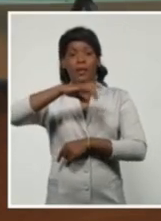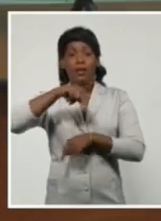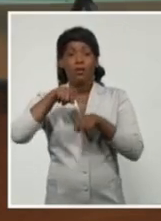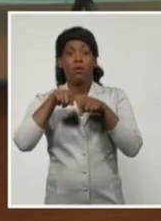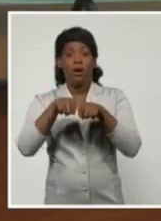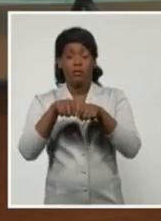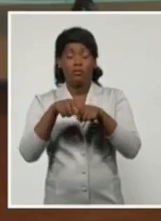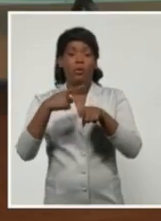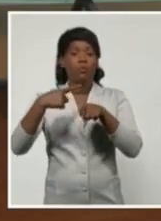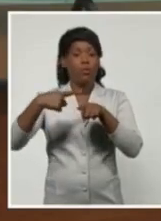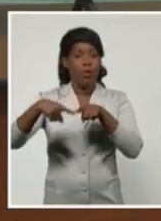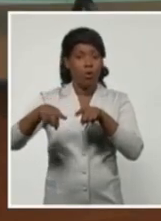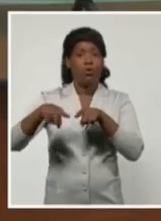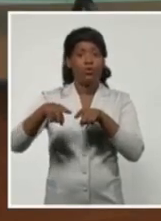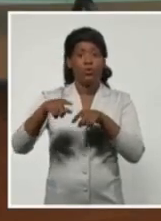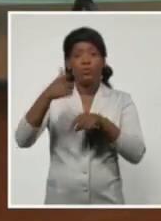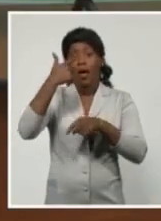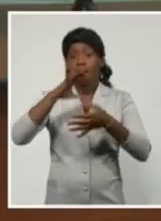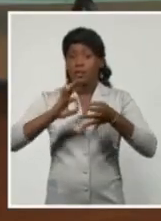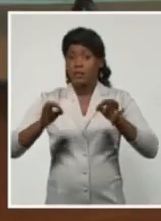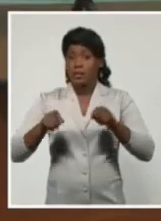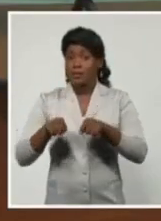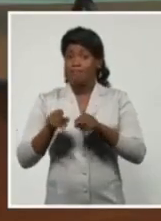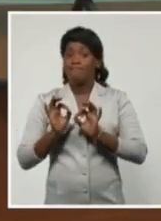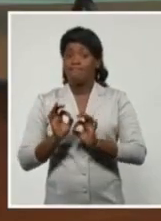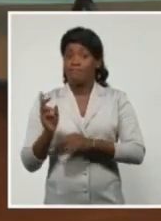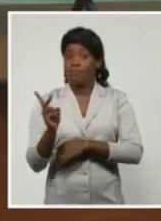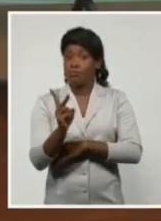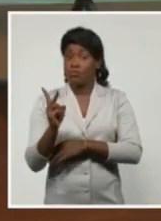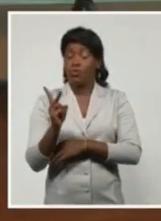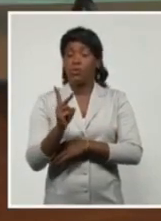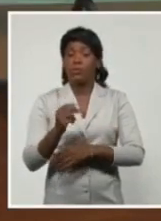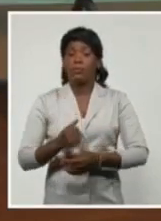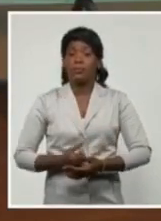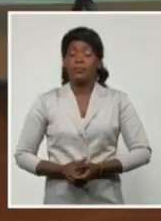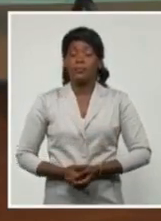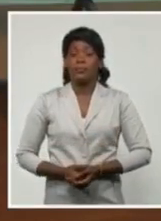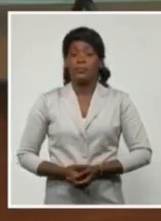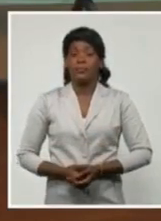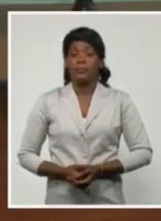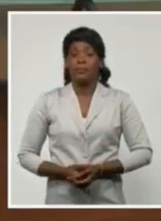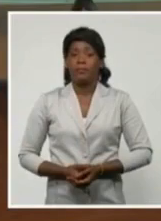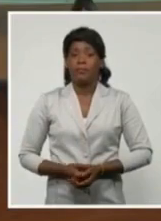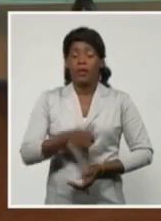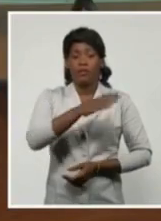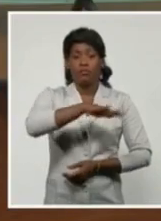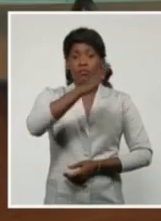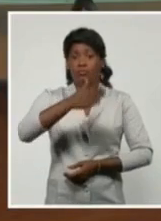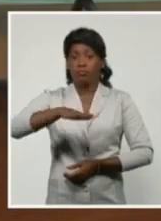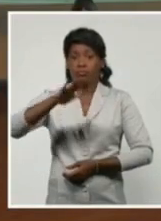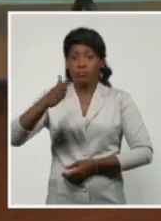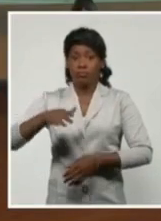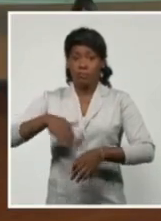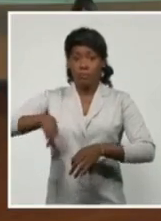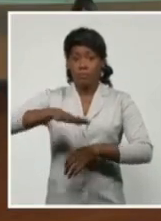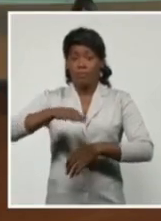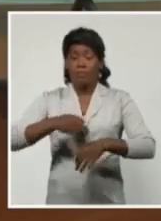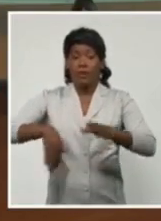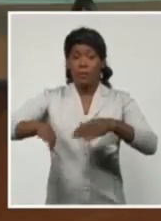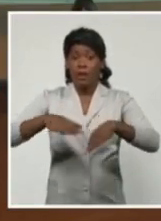más occidental de Artemisa. Las fuertes marejadas en la costa norte, Sierra de Ávila hasta Villa Clara,